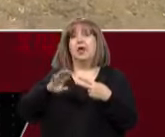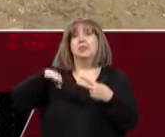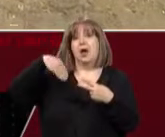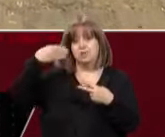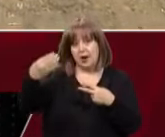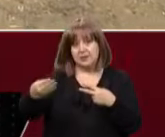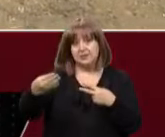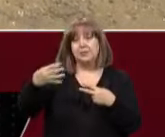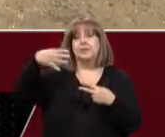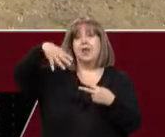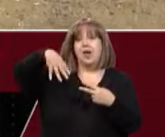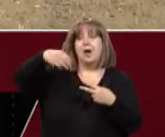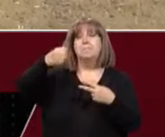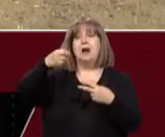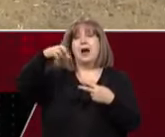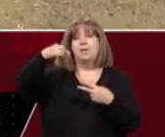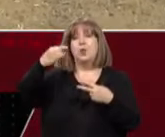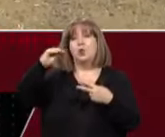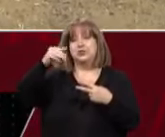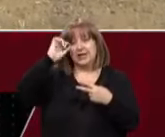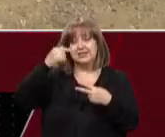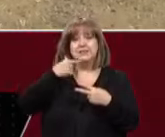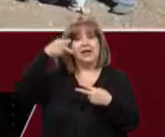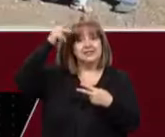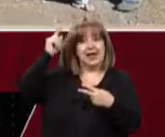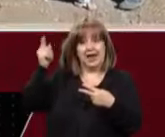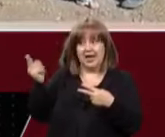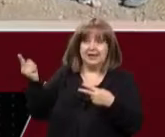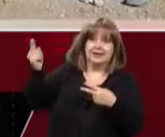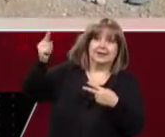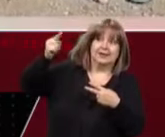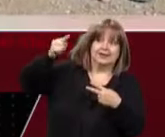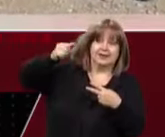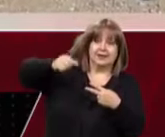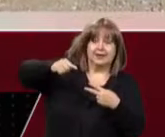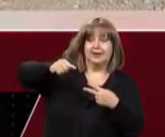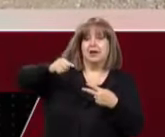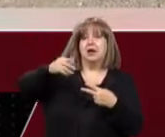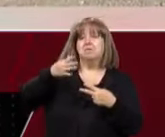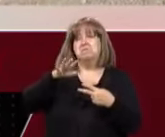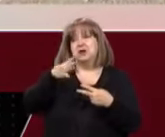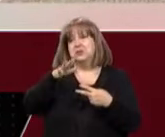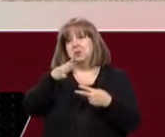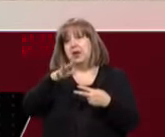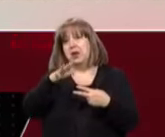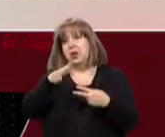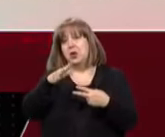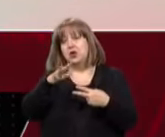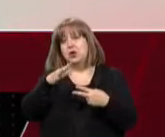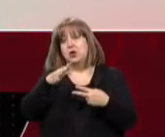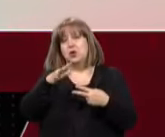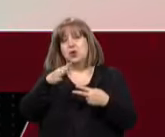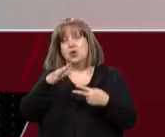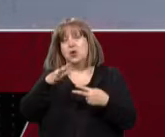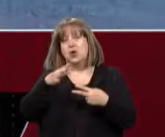mapuches recién cruzan la cordillera alrededor de mediados, hacia